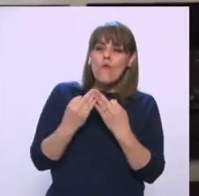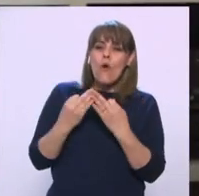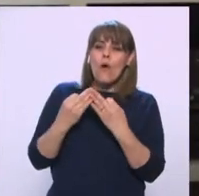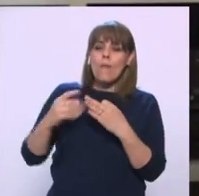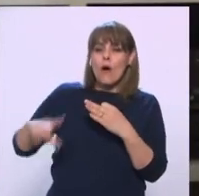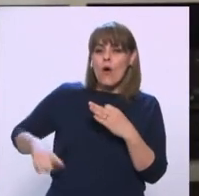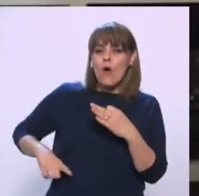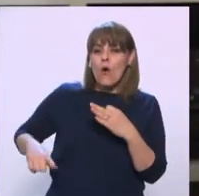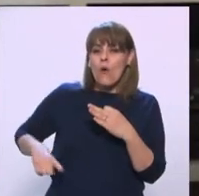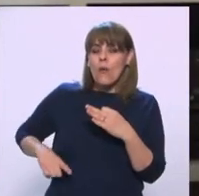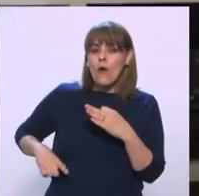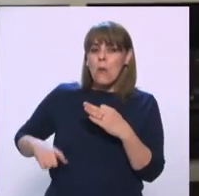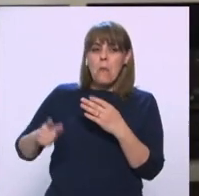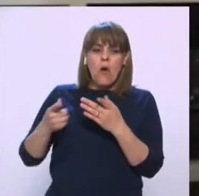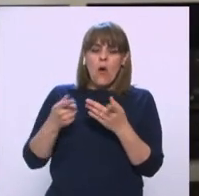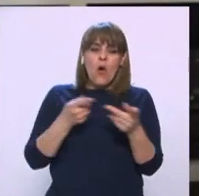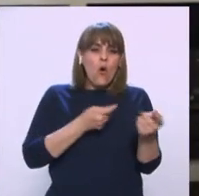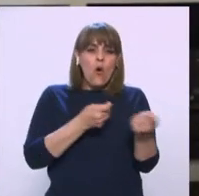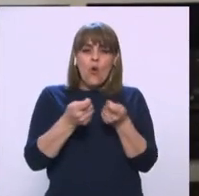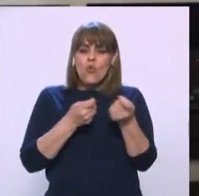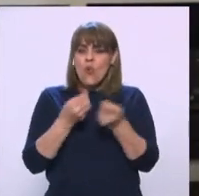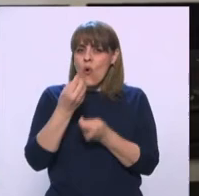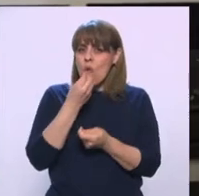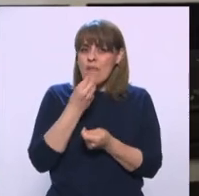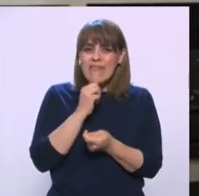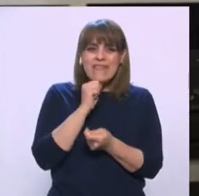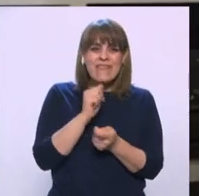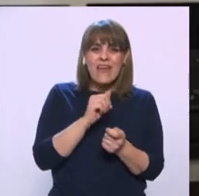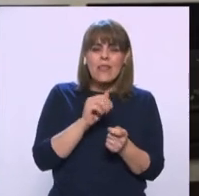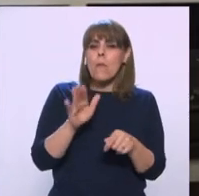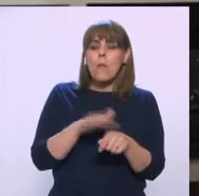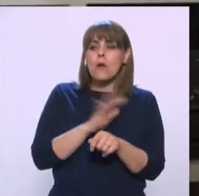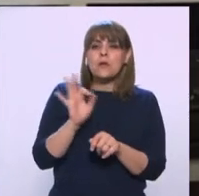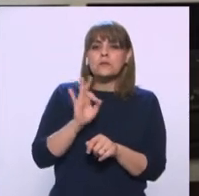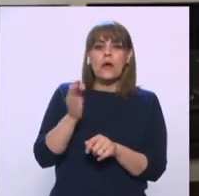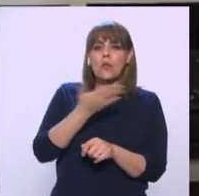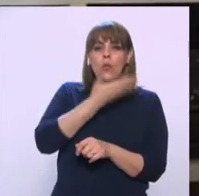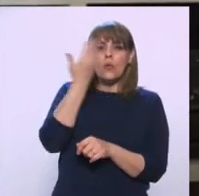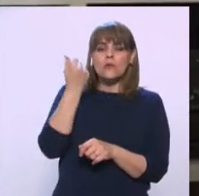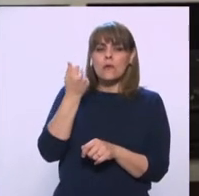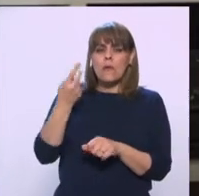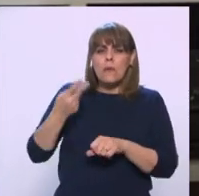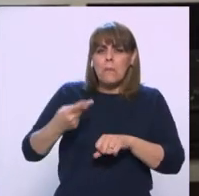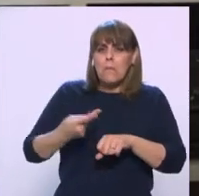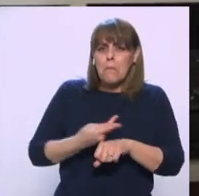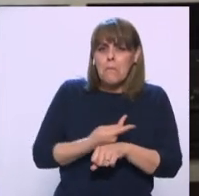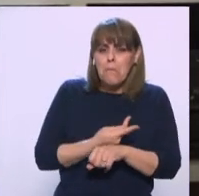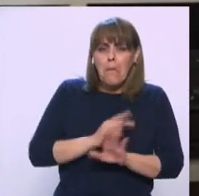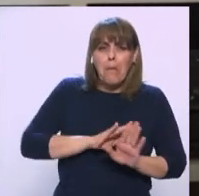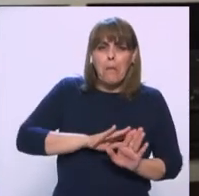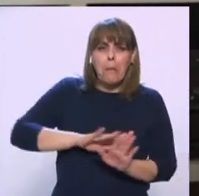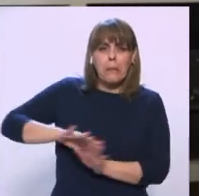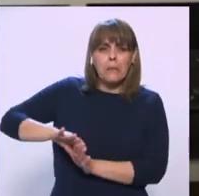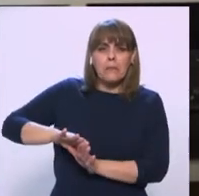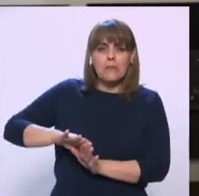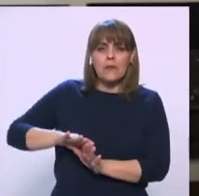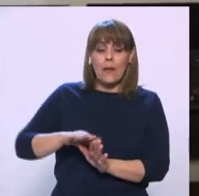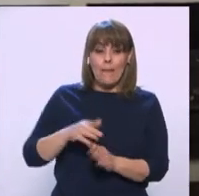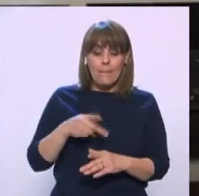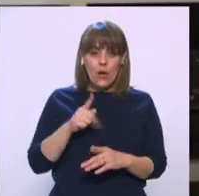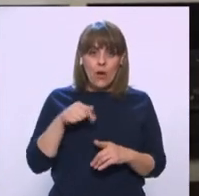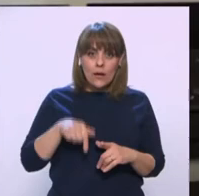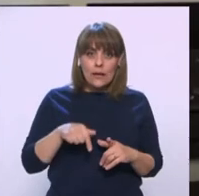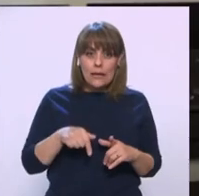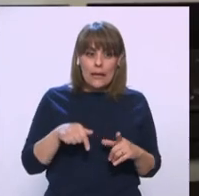gobernanza del ambiente alimentario. Una parte es porque no sabíamos lo que podía pasar. Entonces, bueno, pues, se desarrolló aquí muy